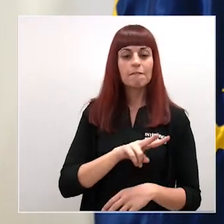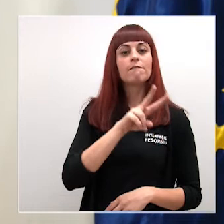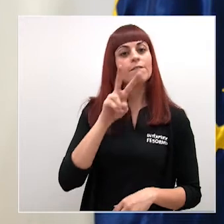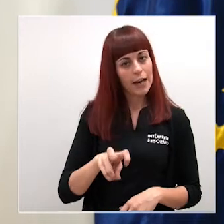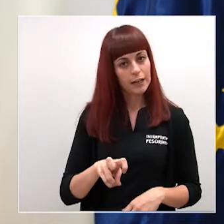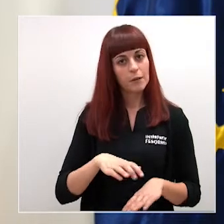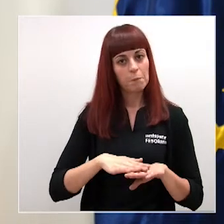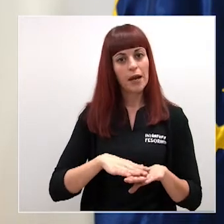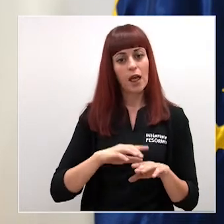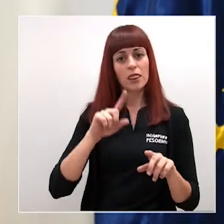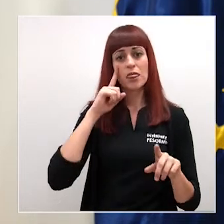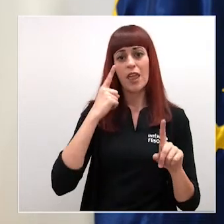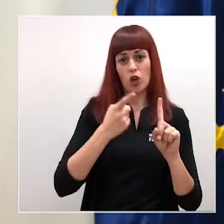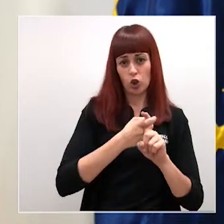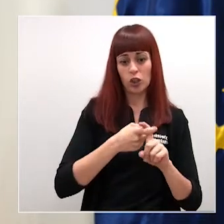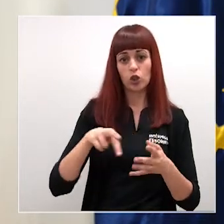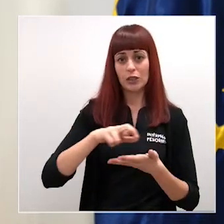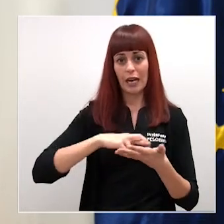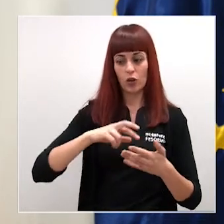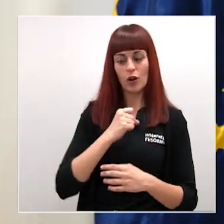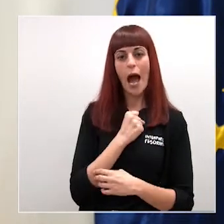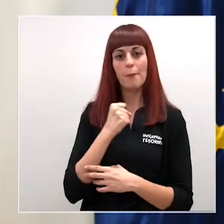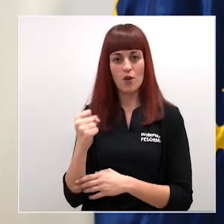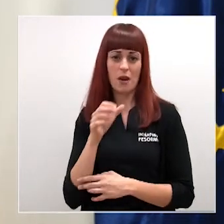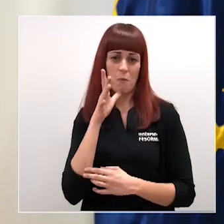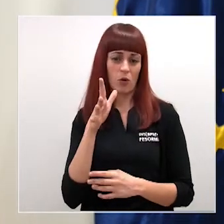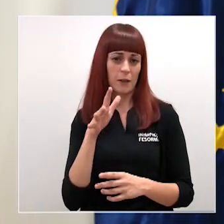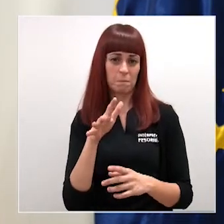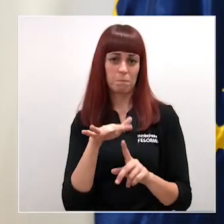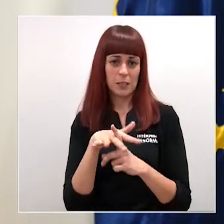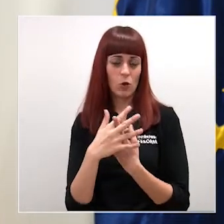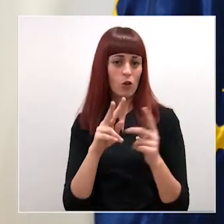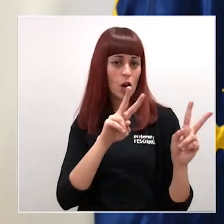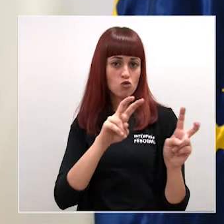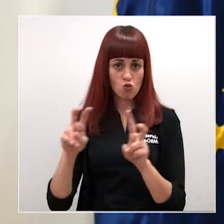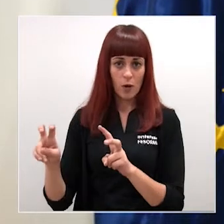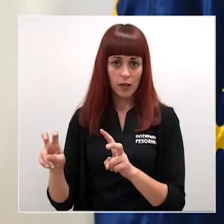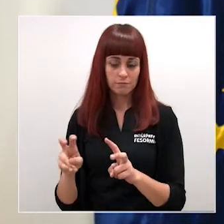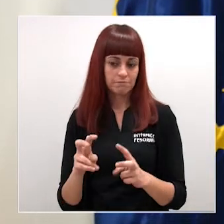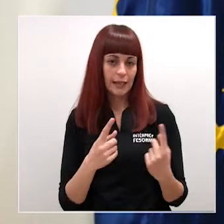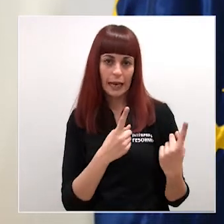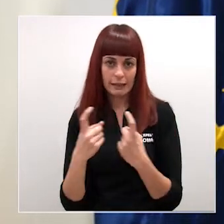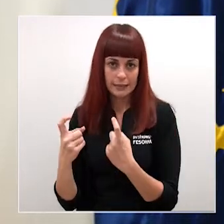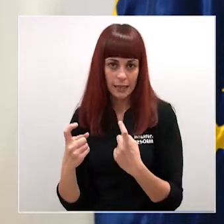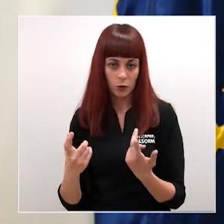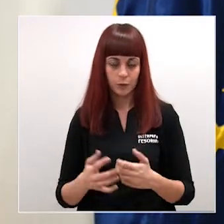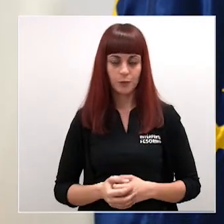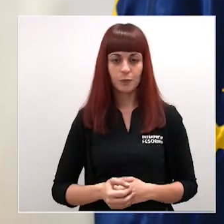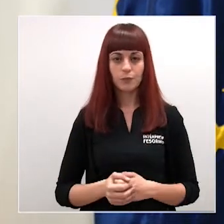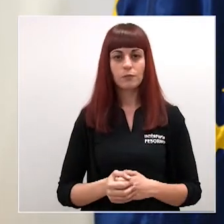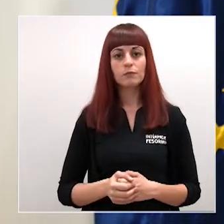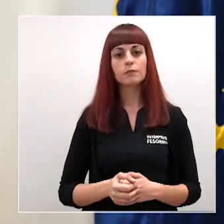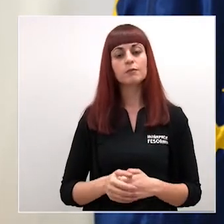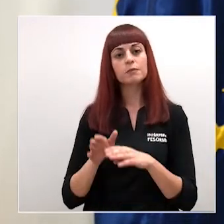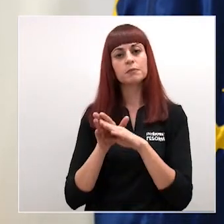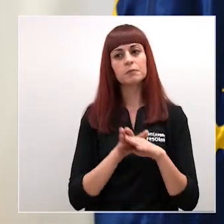cobertura diagnóstica de los centros hospitalarios de la región ante los nuevos escenarios sanitarios que sea necesario afrontar y por otro